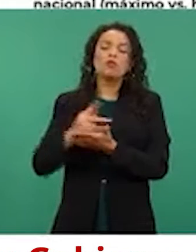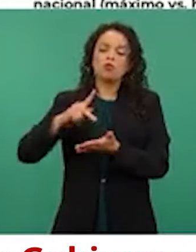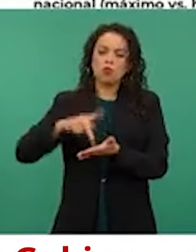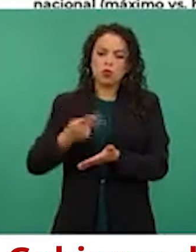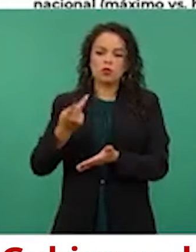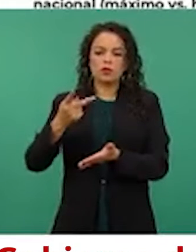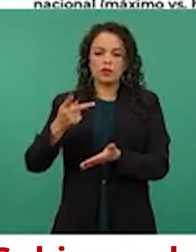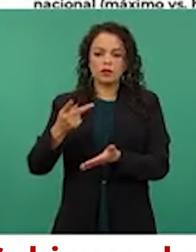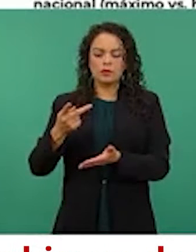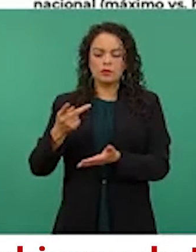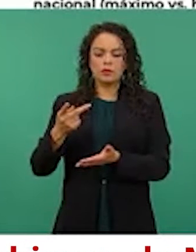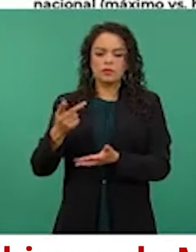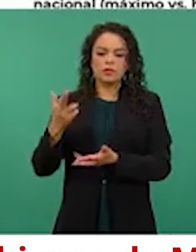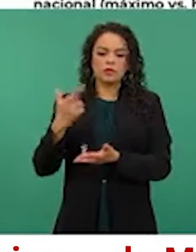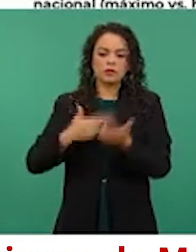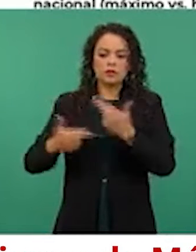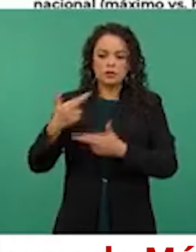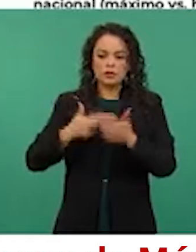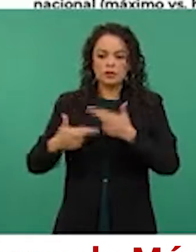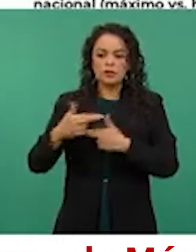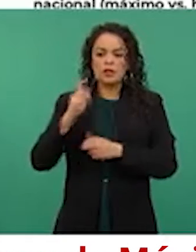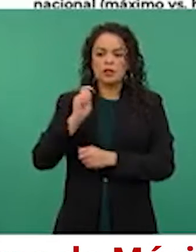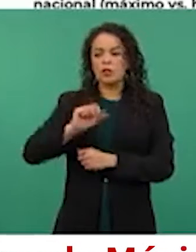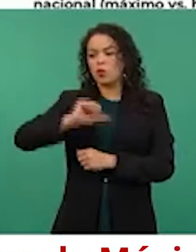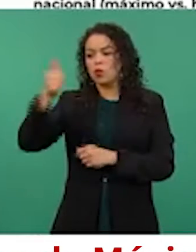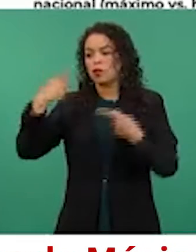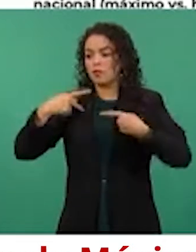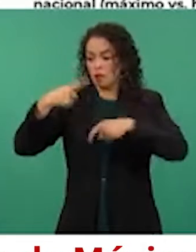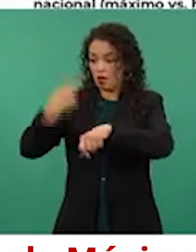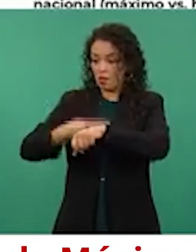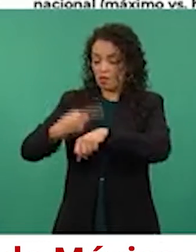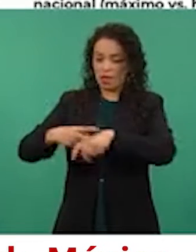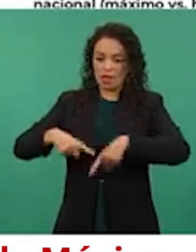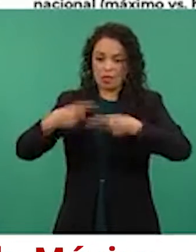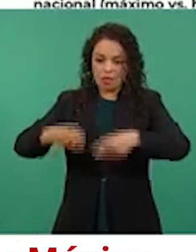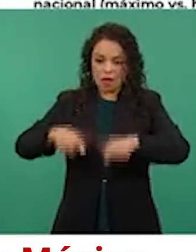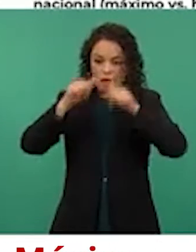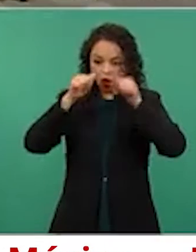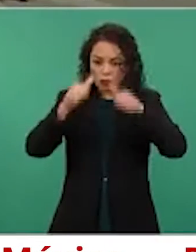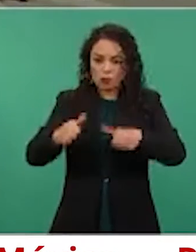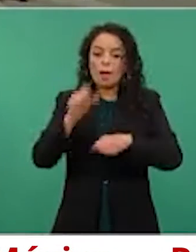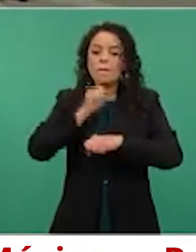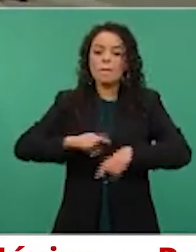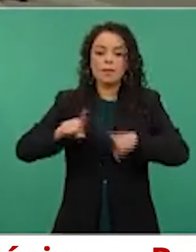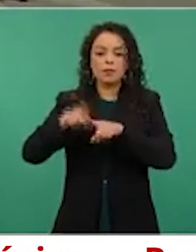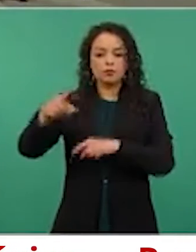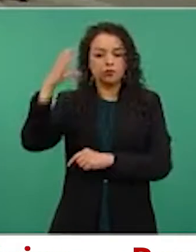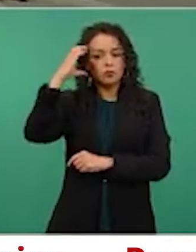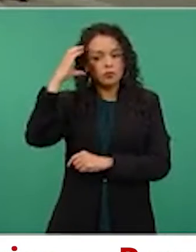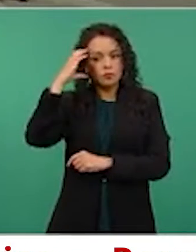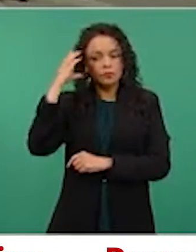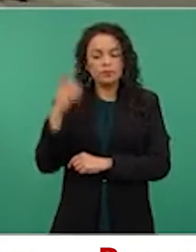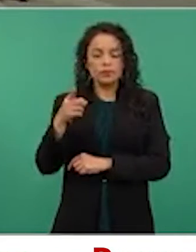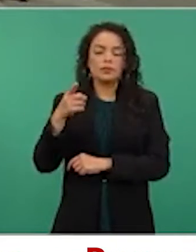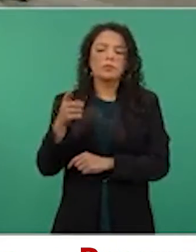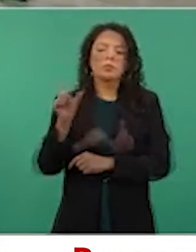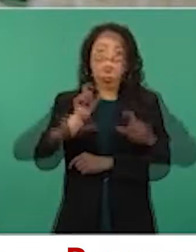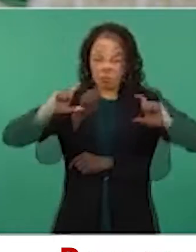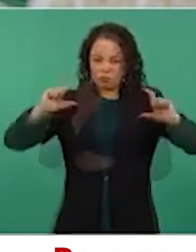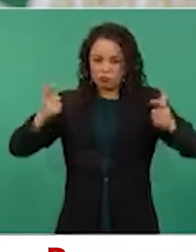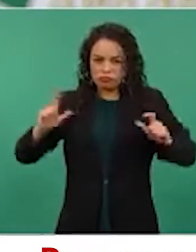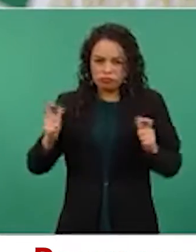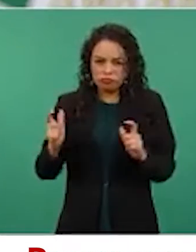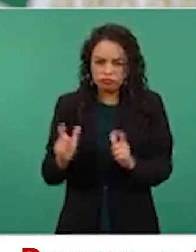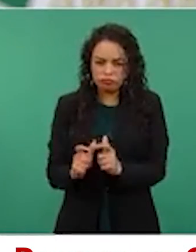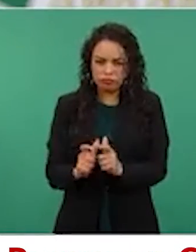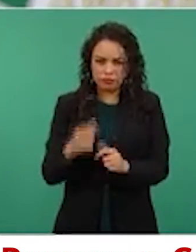para otros padecimientos, para atender a personas con otras enfermedades, en la medida en que se van desocupando las unidades COVID.